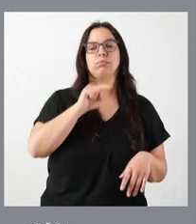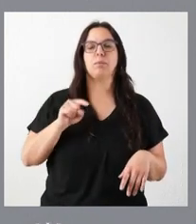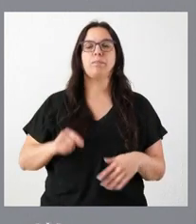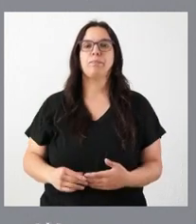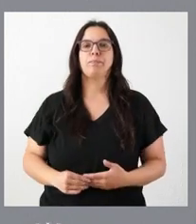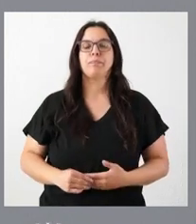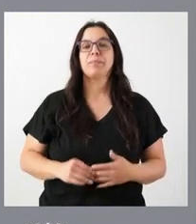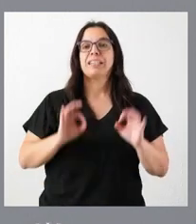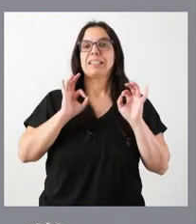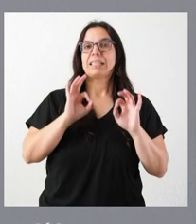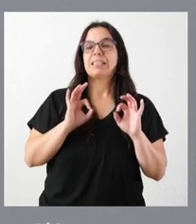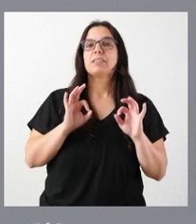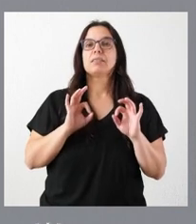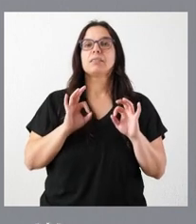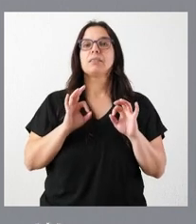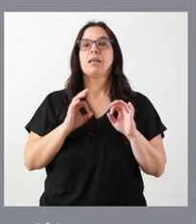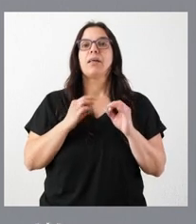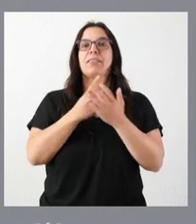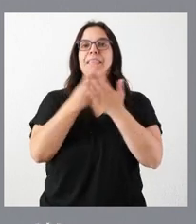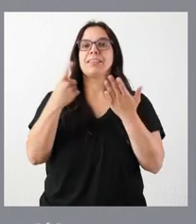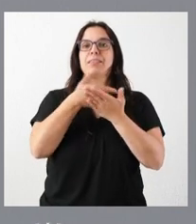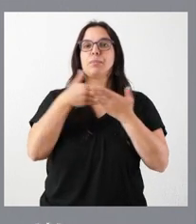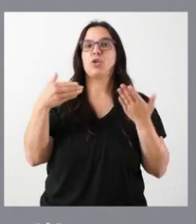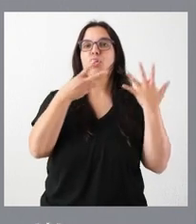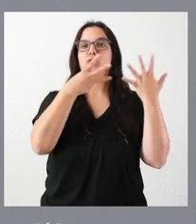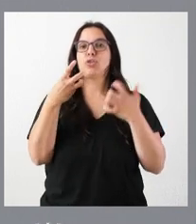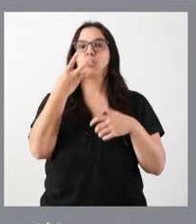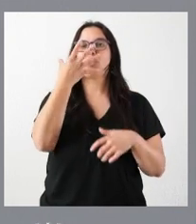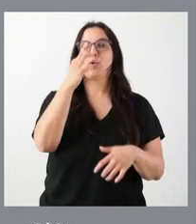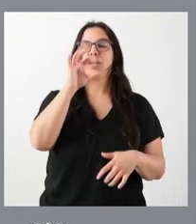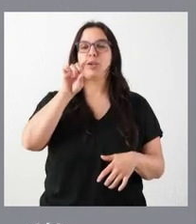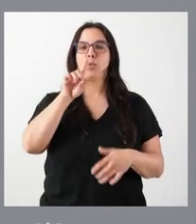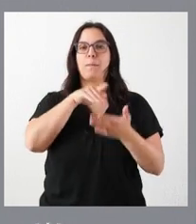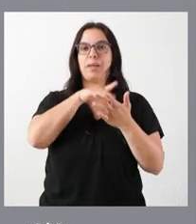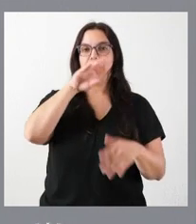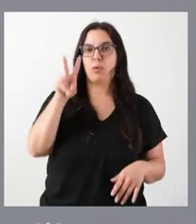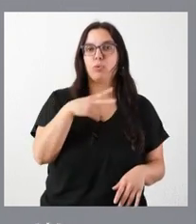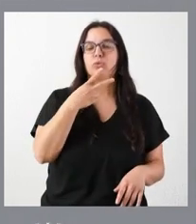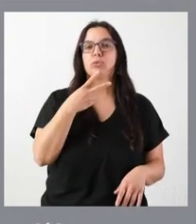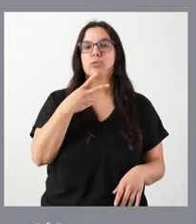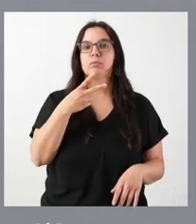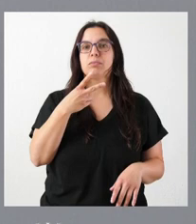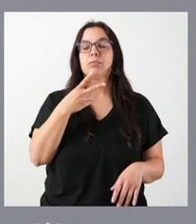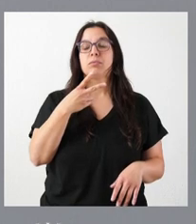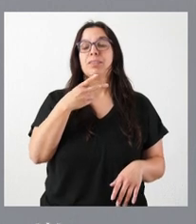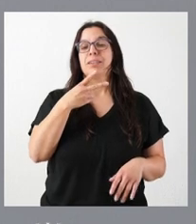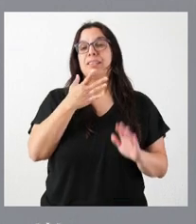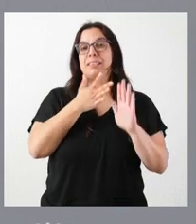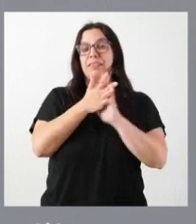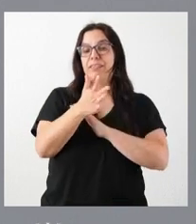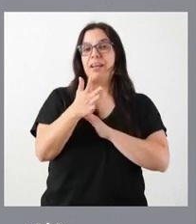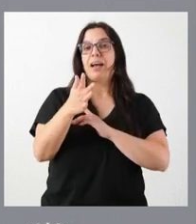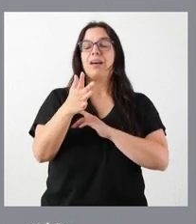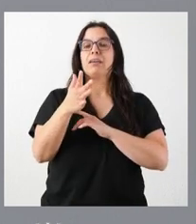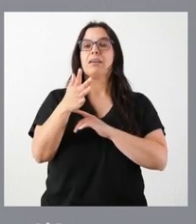León. En concreto, son 16.851.000 euros y estamos hablando de dos tipos